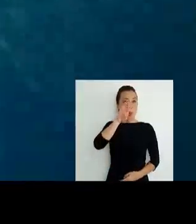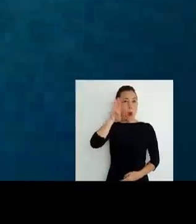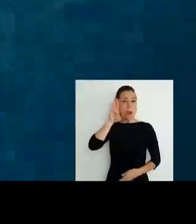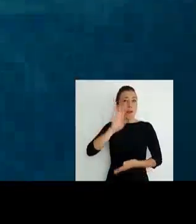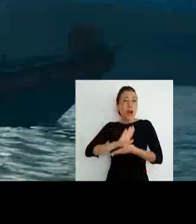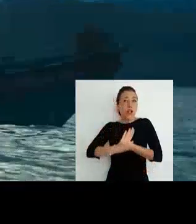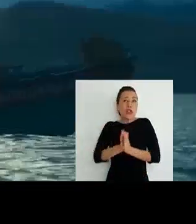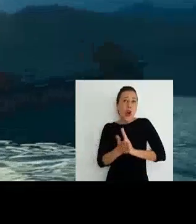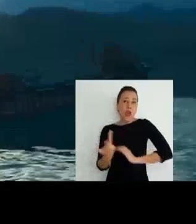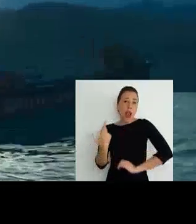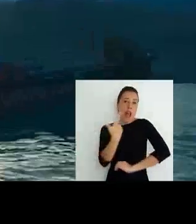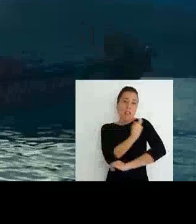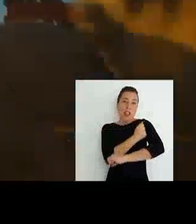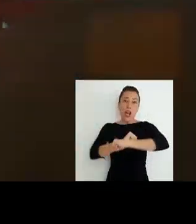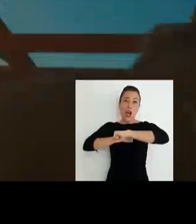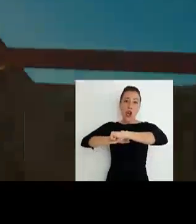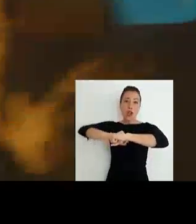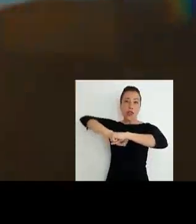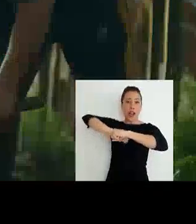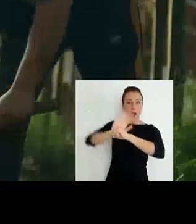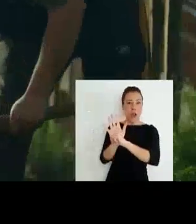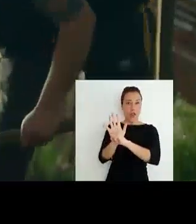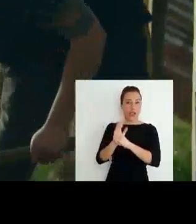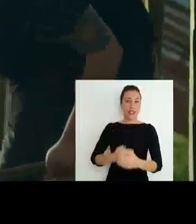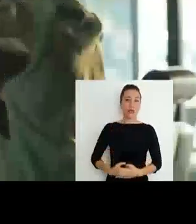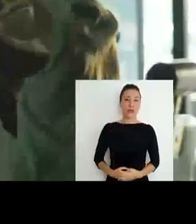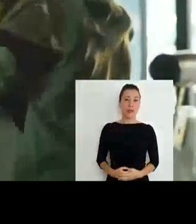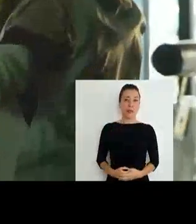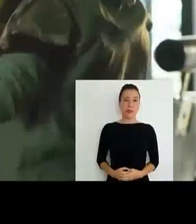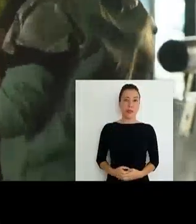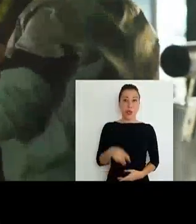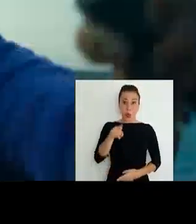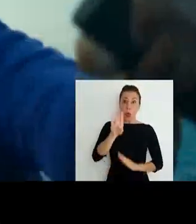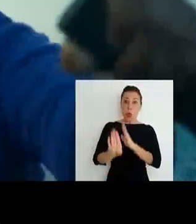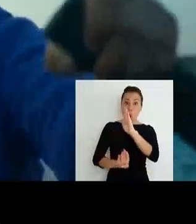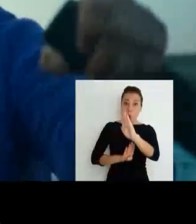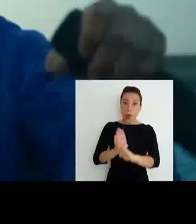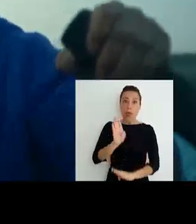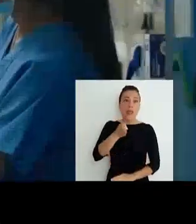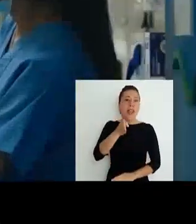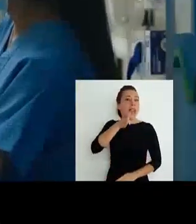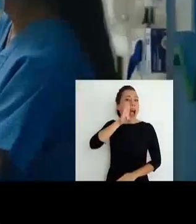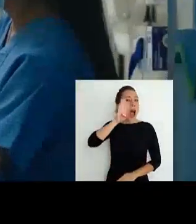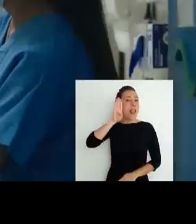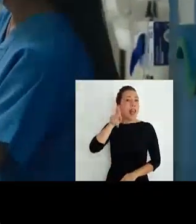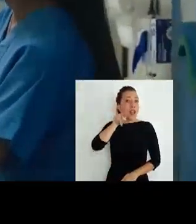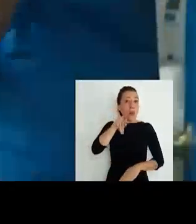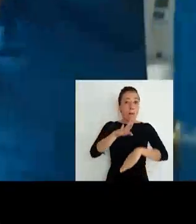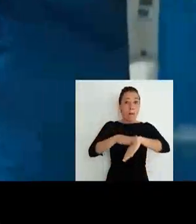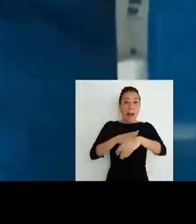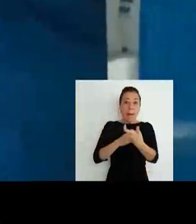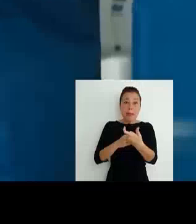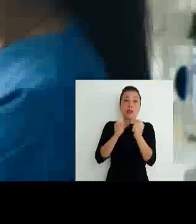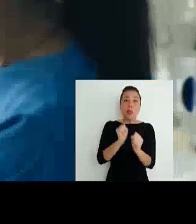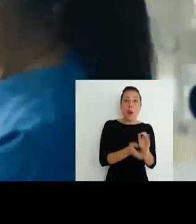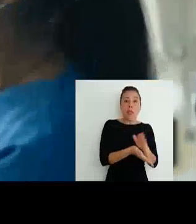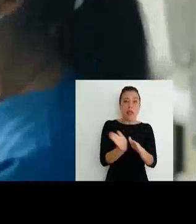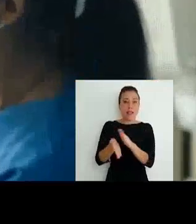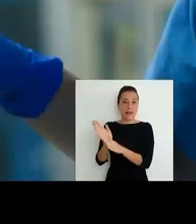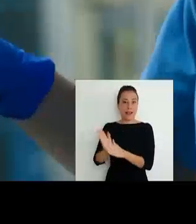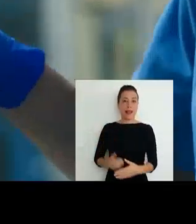Ponte al día con tu esquema de vacunación contra el COVID-19. Cuídate y mantén vigente tu pase de movilidad.